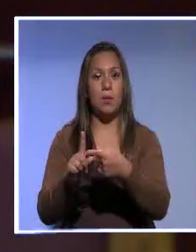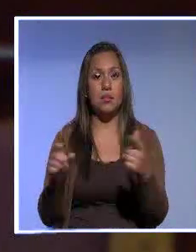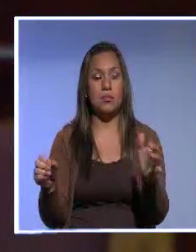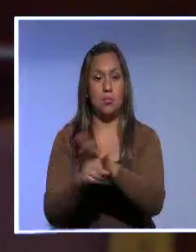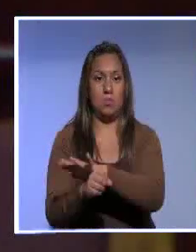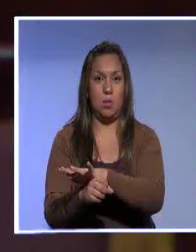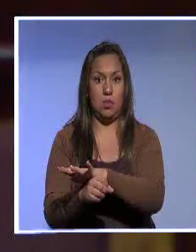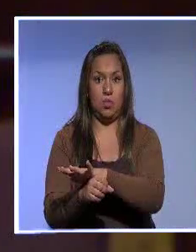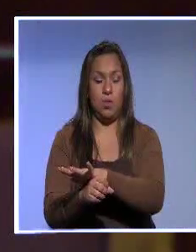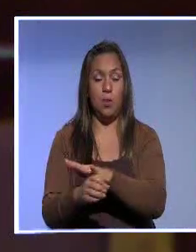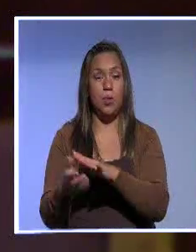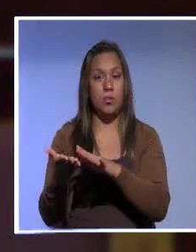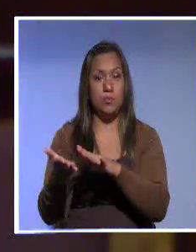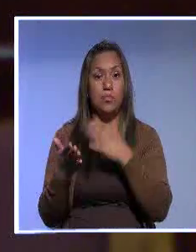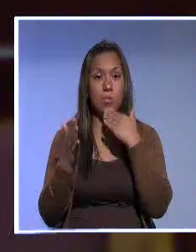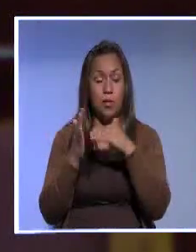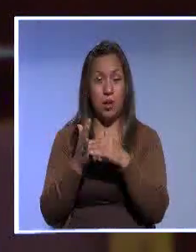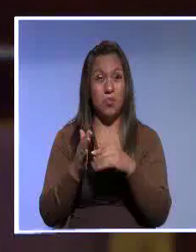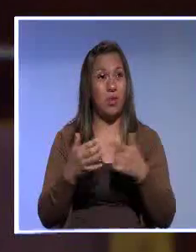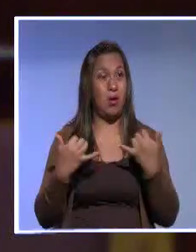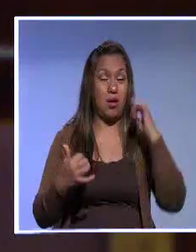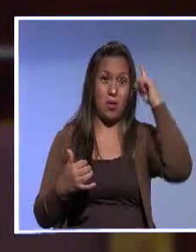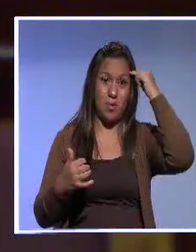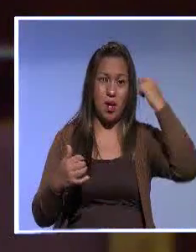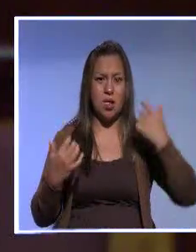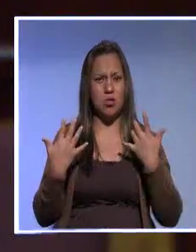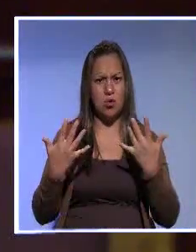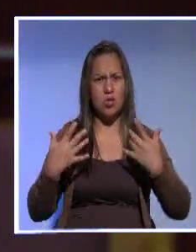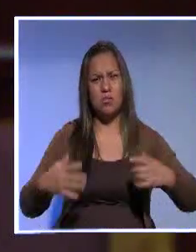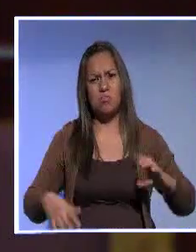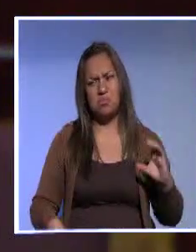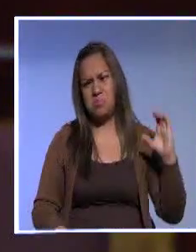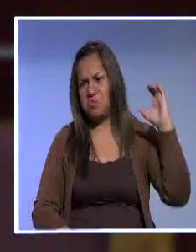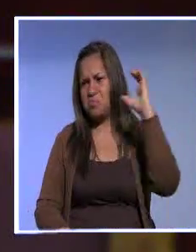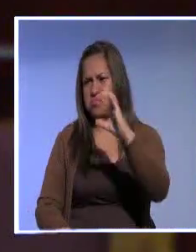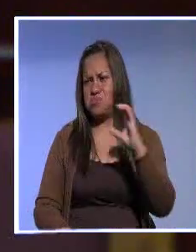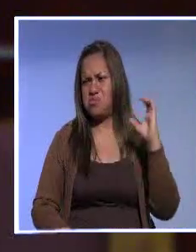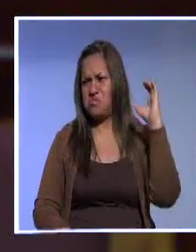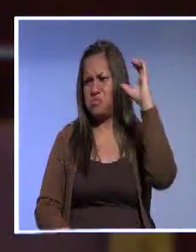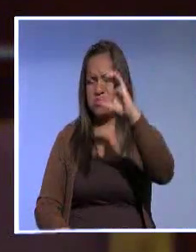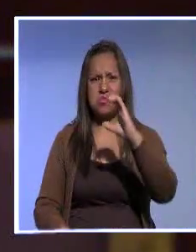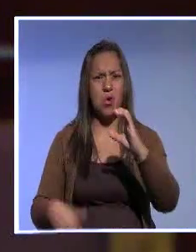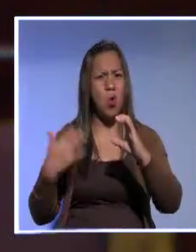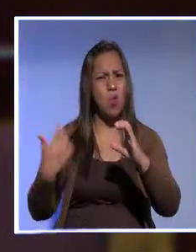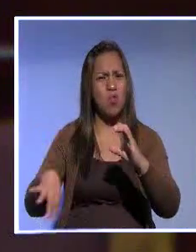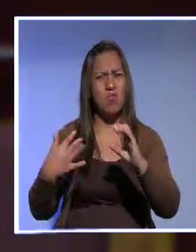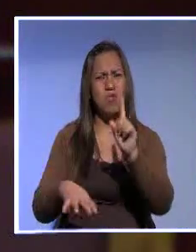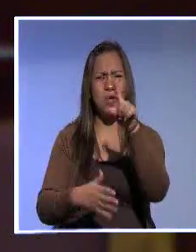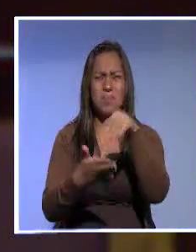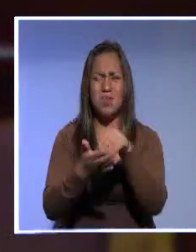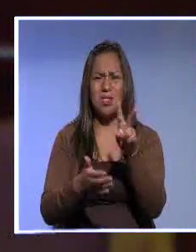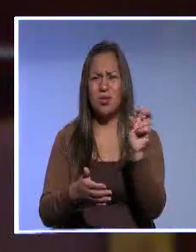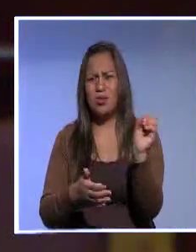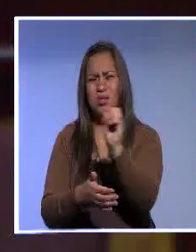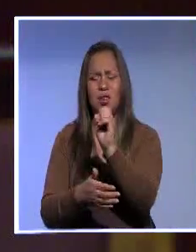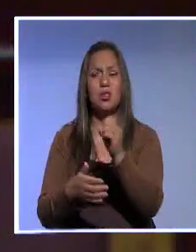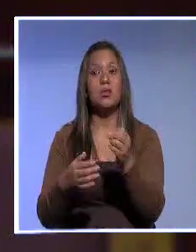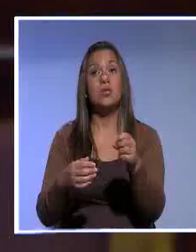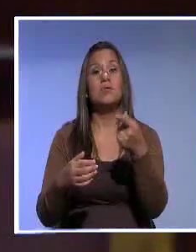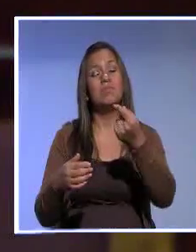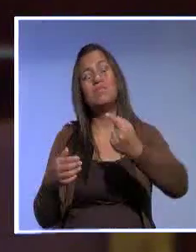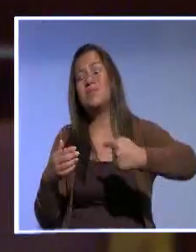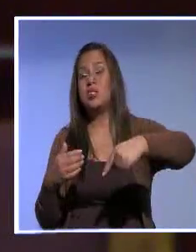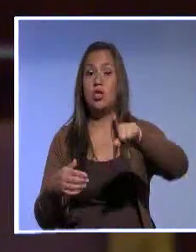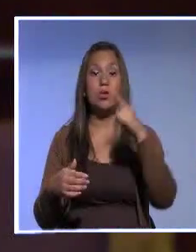fallido de la refinería del Pacífico, 1.200 millones de dólares allí, o el proceso de repotenciación de la refinería Esmeraldas, de un